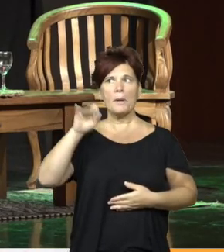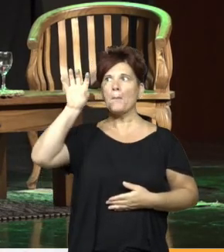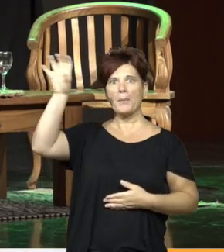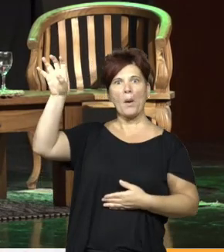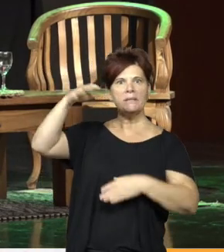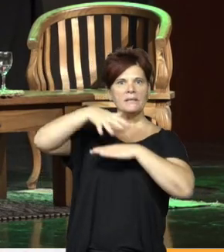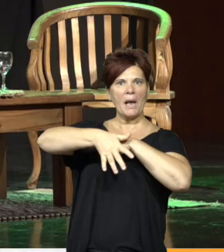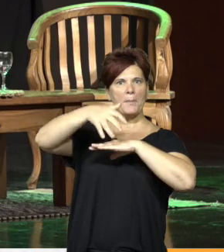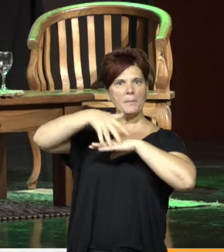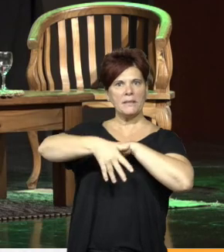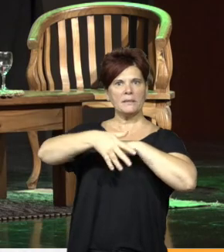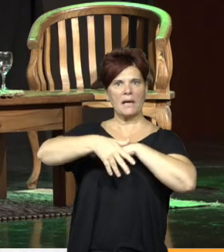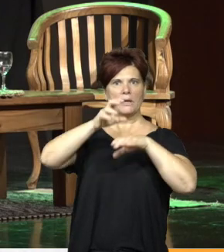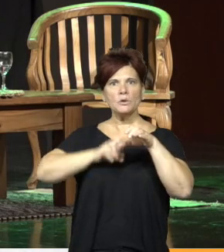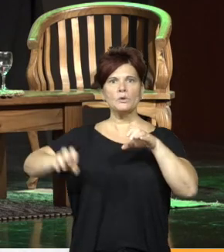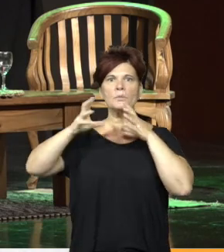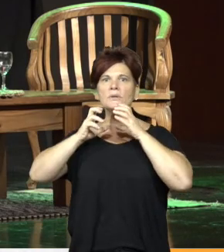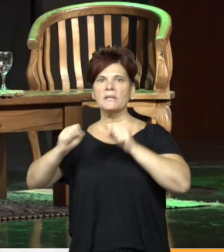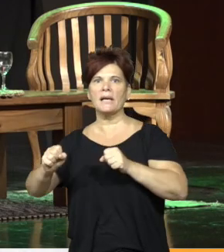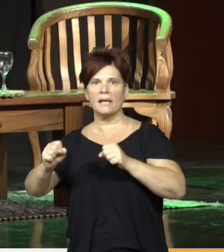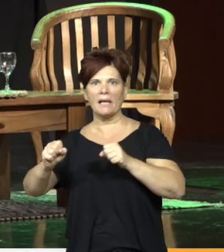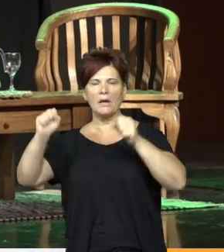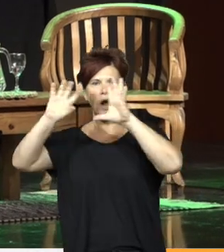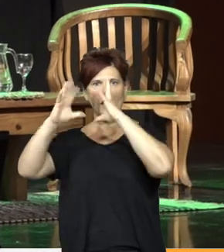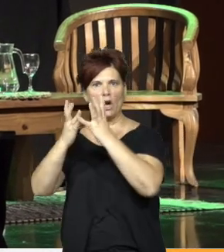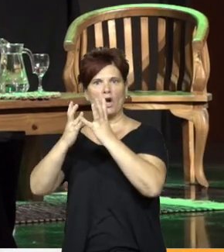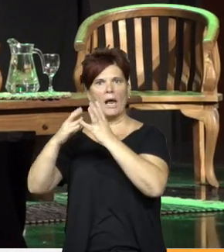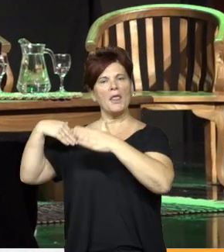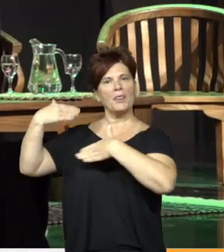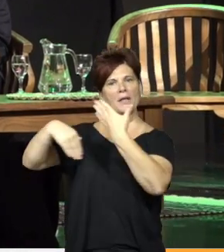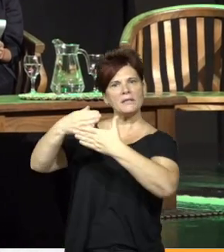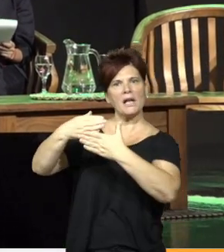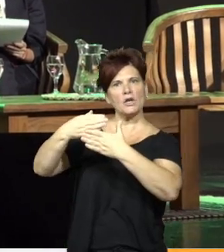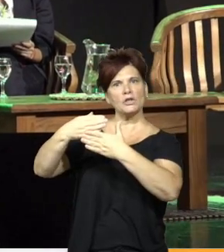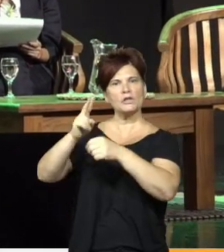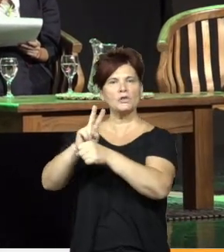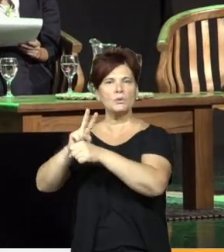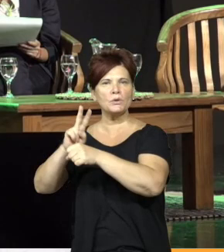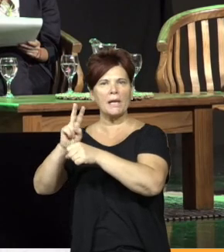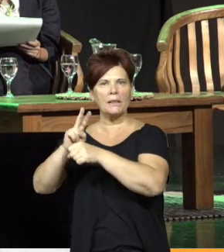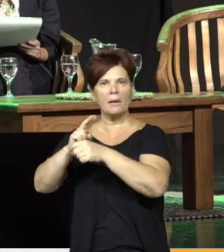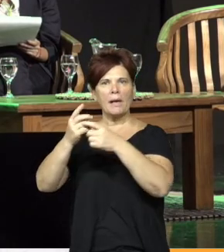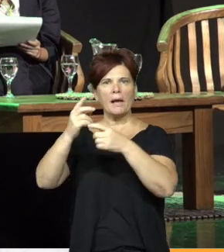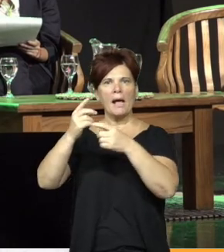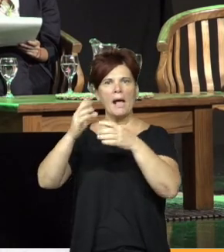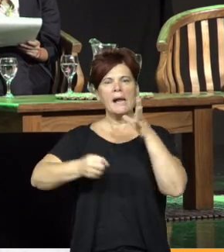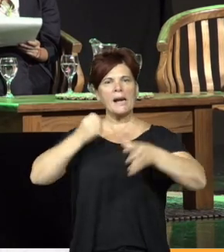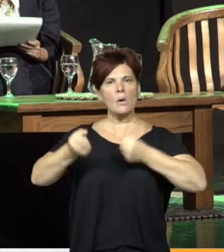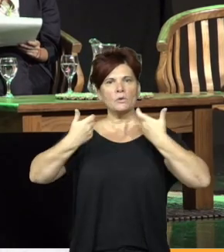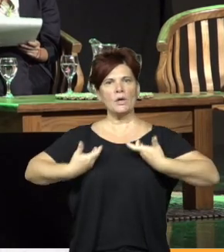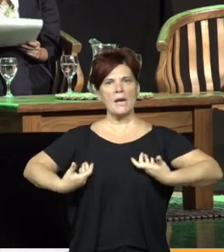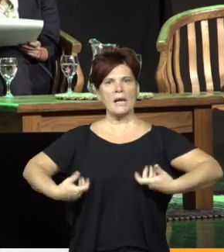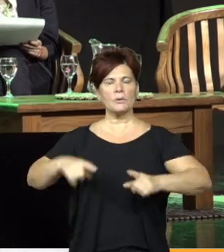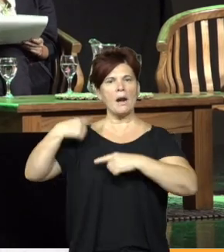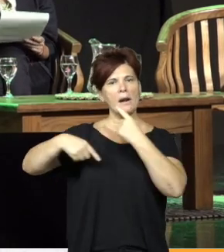Misiones es subsecretario de Ecología y Desarrollo Sustentable del Ministerio de Ecología y Recursos Naturales Renovables en la